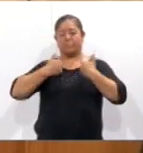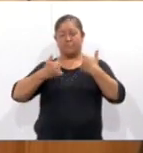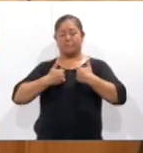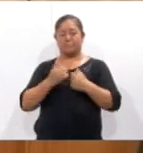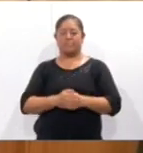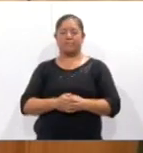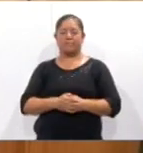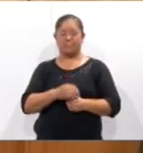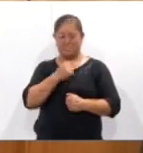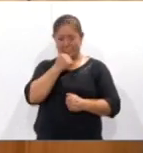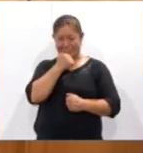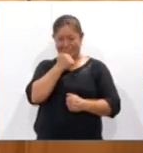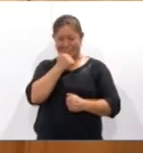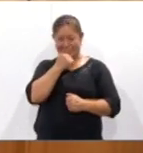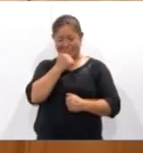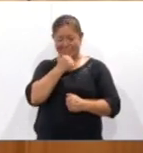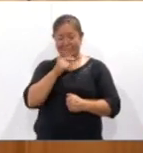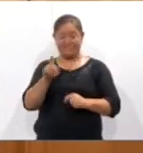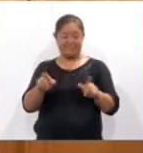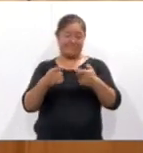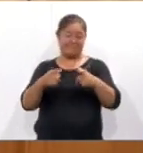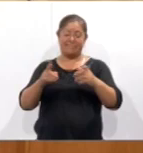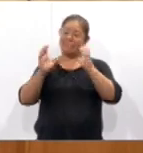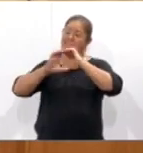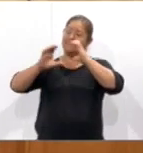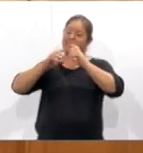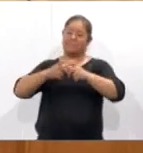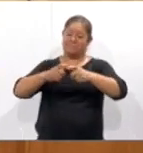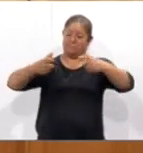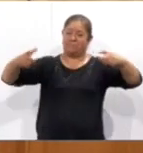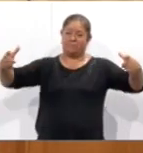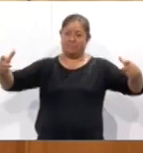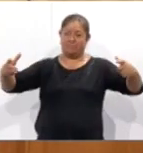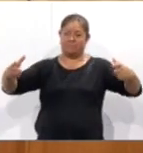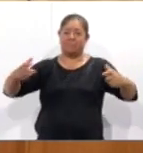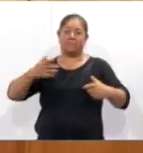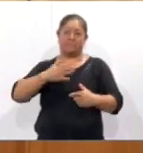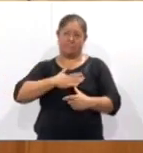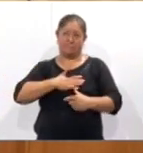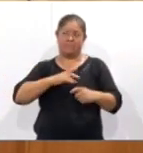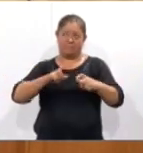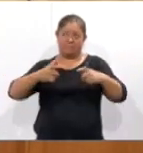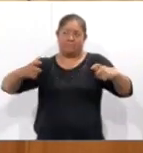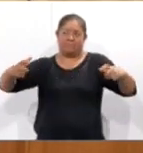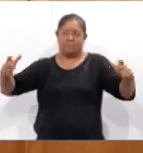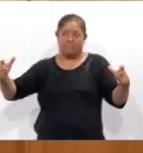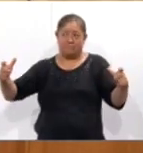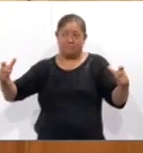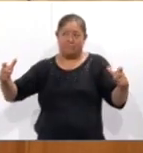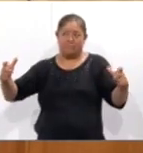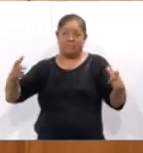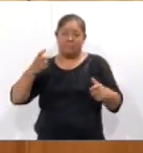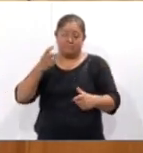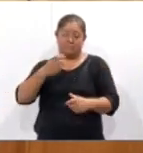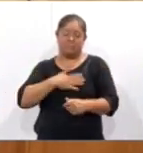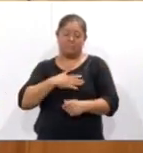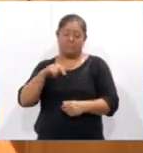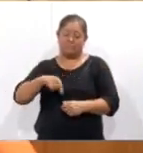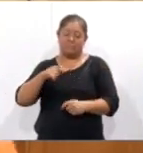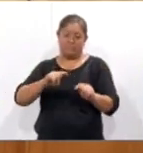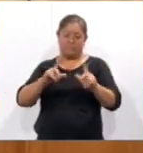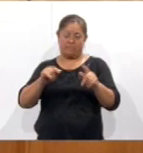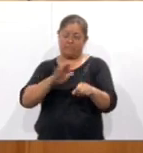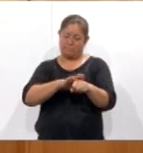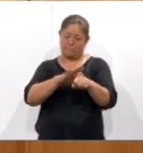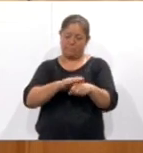bello arte de la música coral. Y bueno, esa es la iniciativa, sobre todo aquí en Plaxcala. Y bueno,